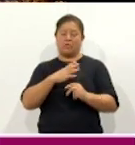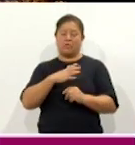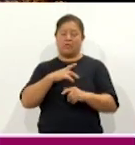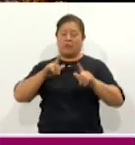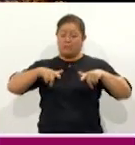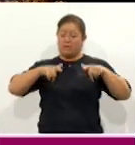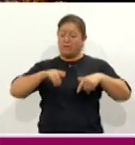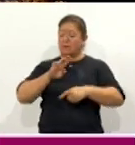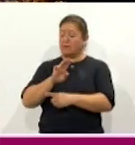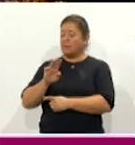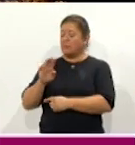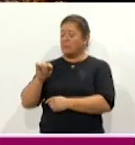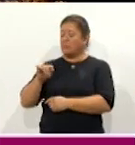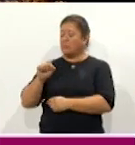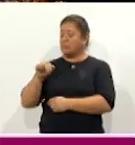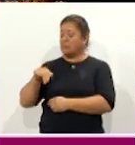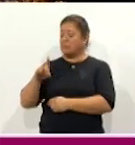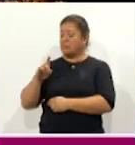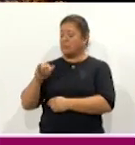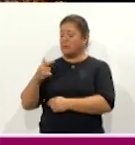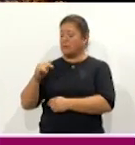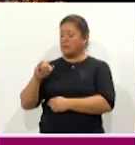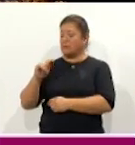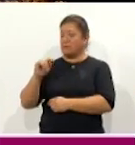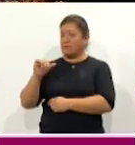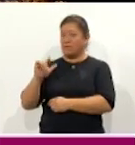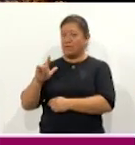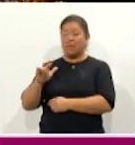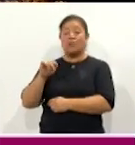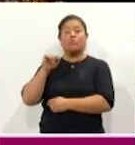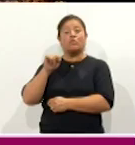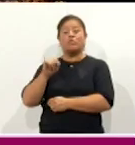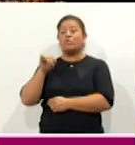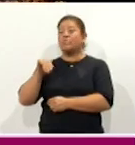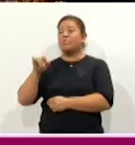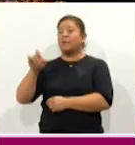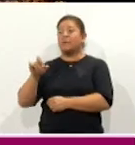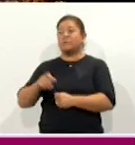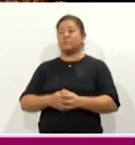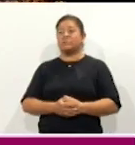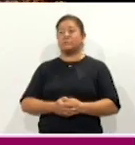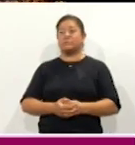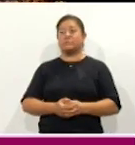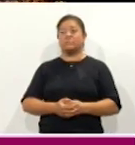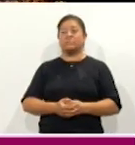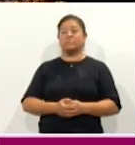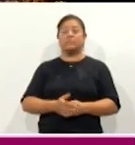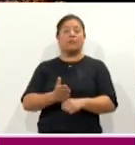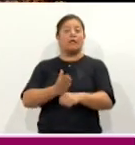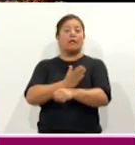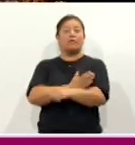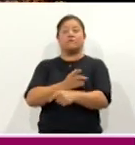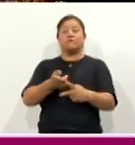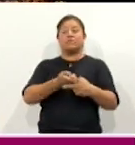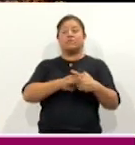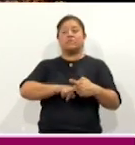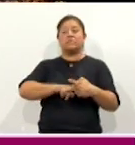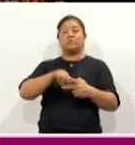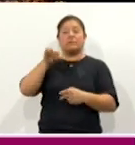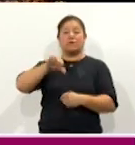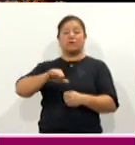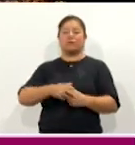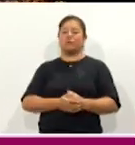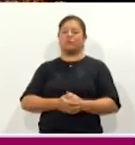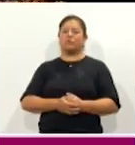.sndigital.mx Y antes de dar inicio con la información que le tenemos en esta